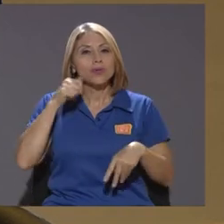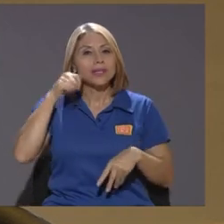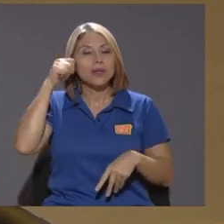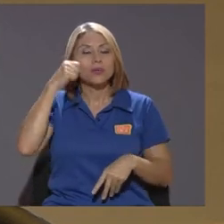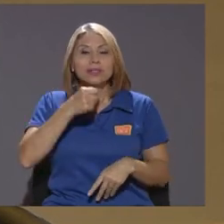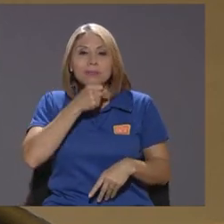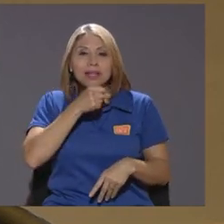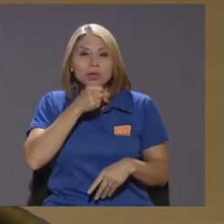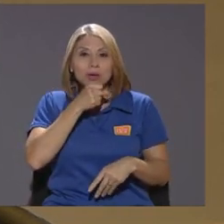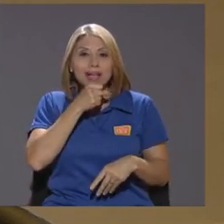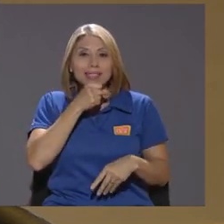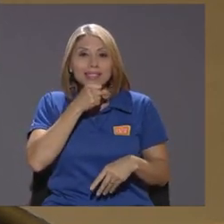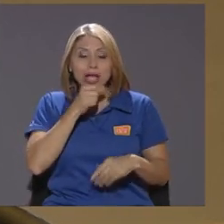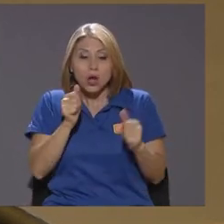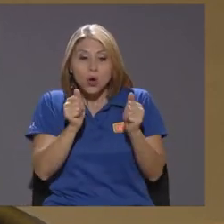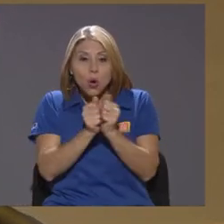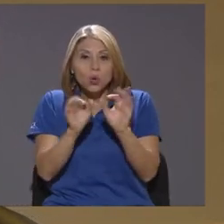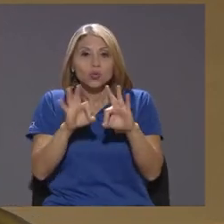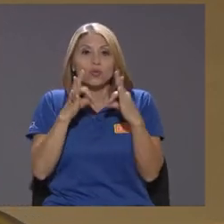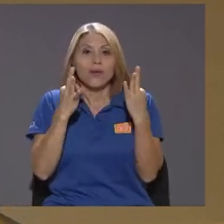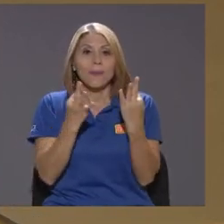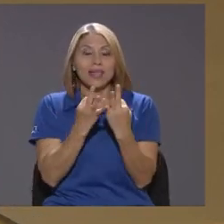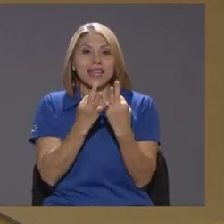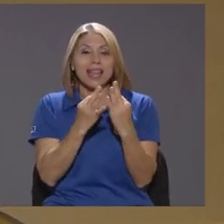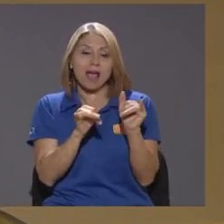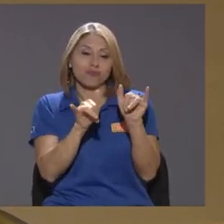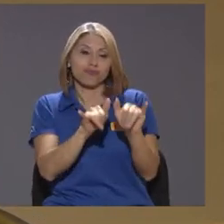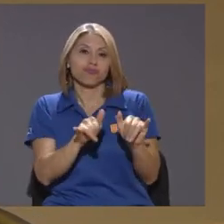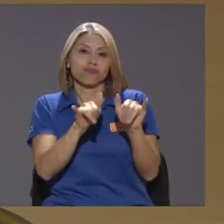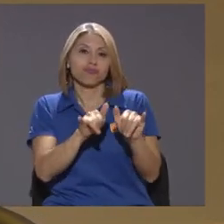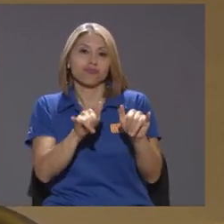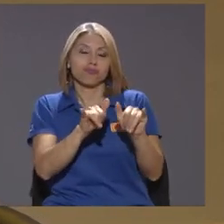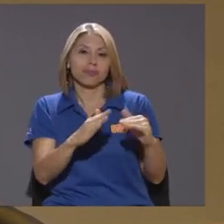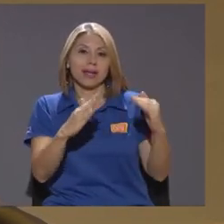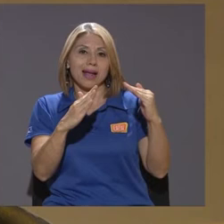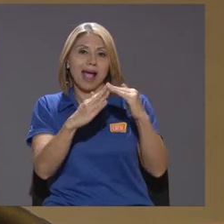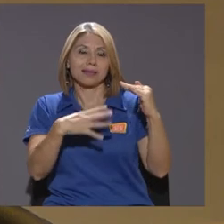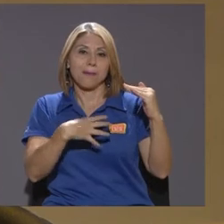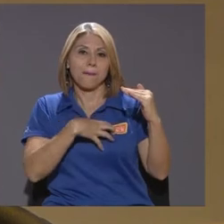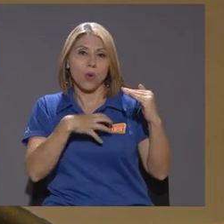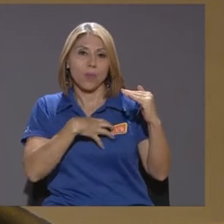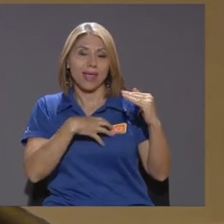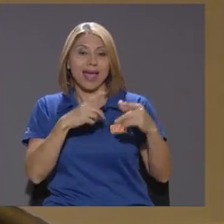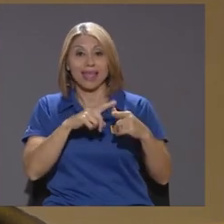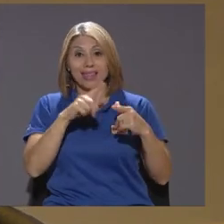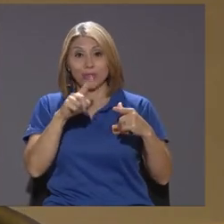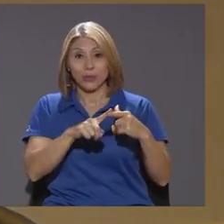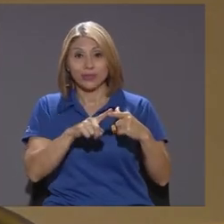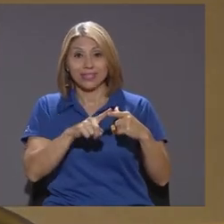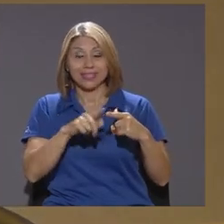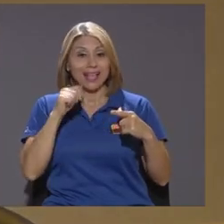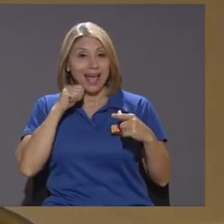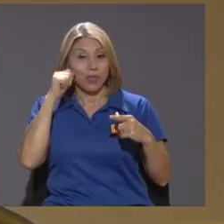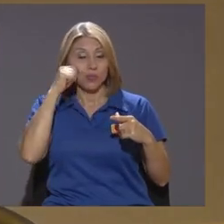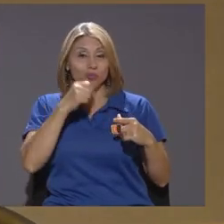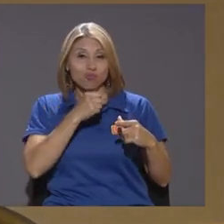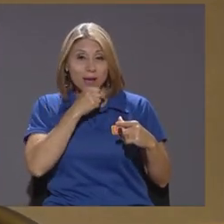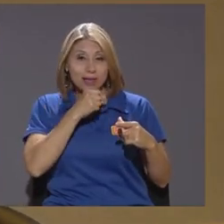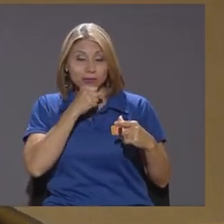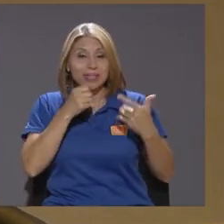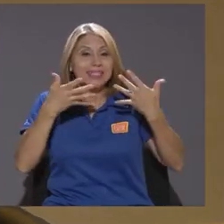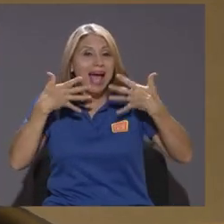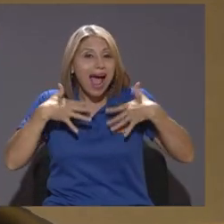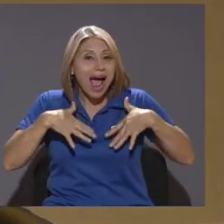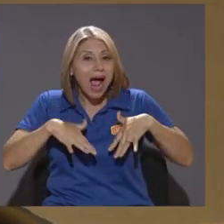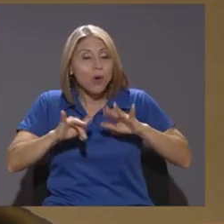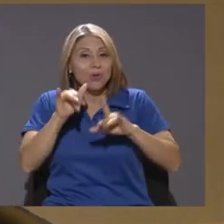con su familia en la casa propia y entonces los adultos mayores no eran aún en una situación